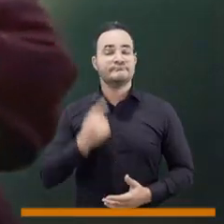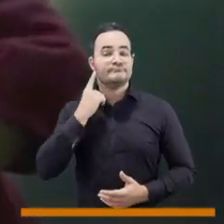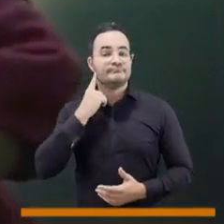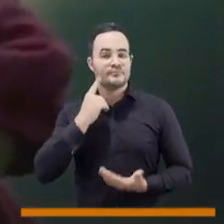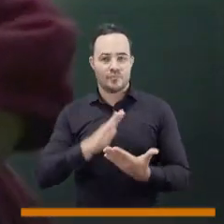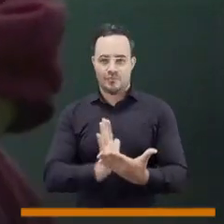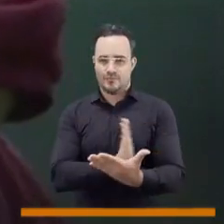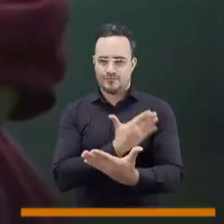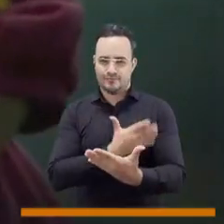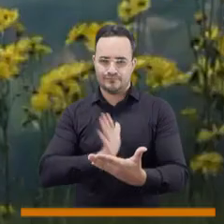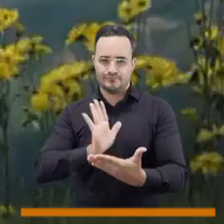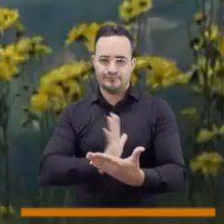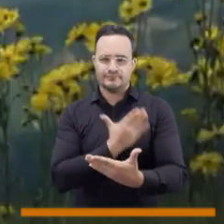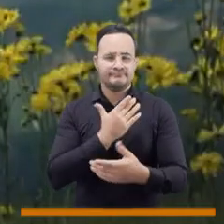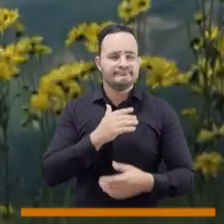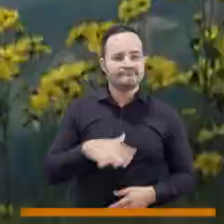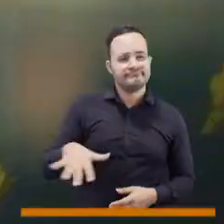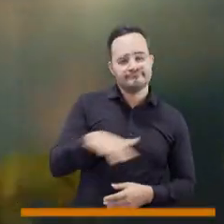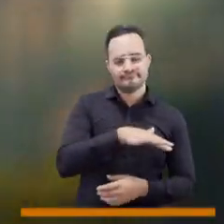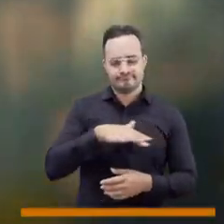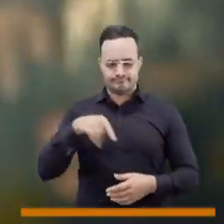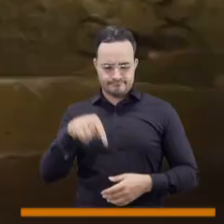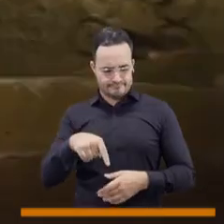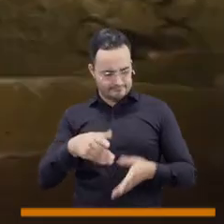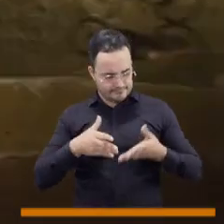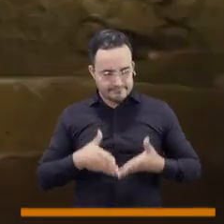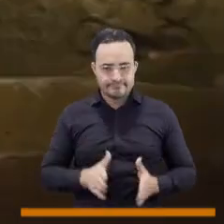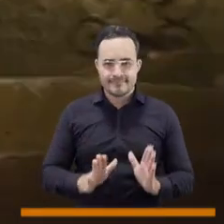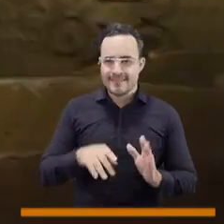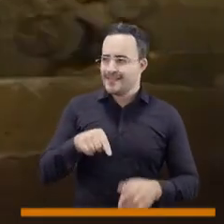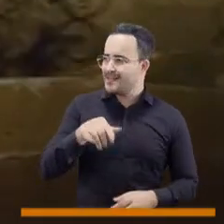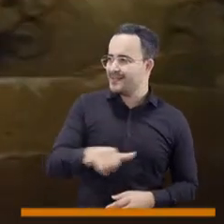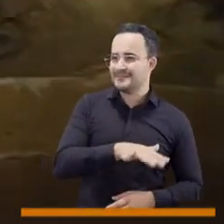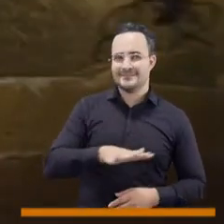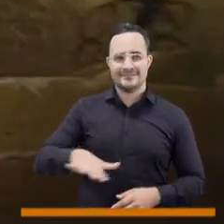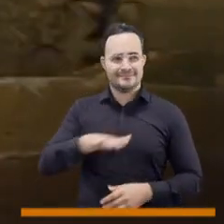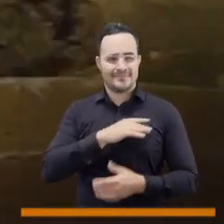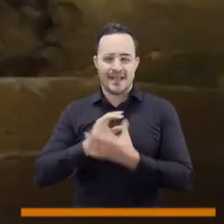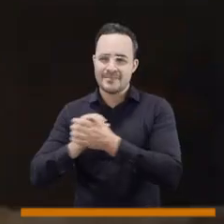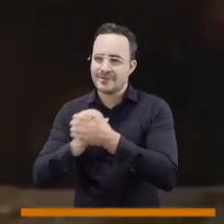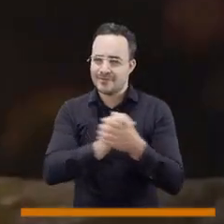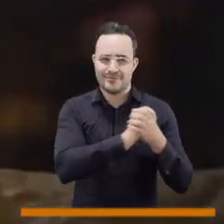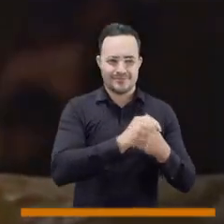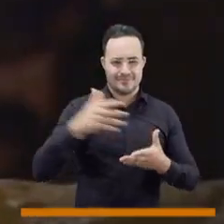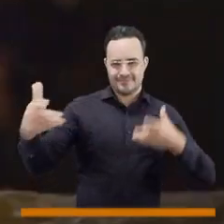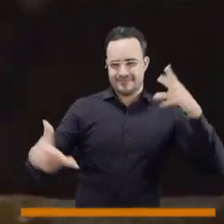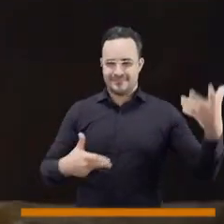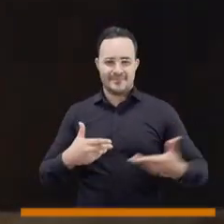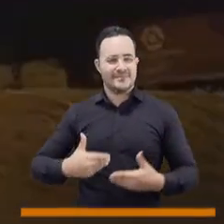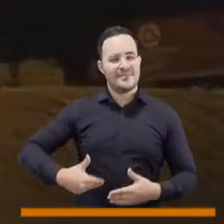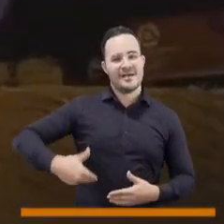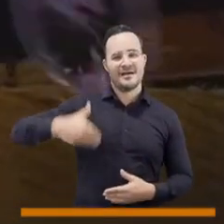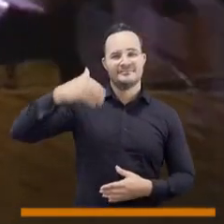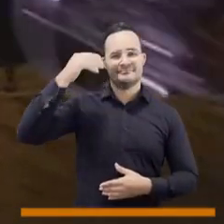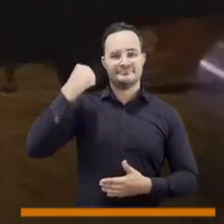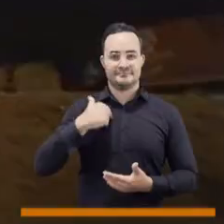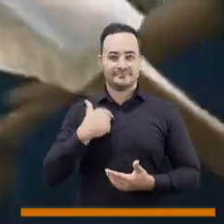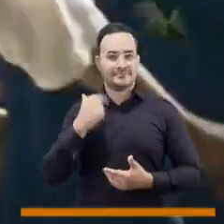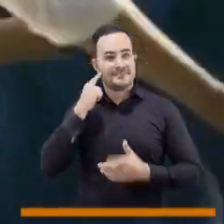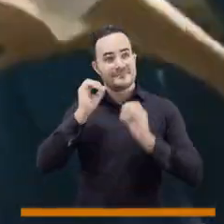El lugar donde nací y con mis amigos crecí,